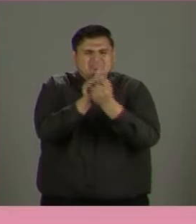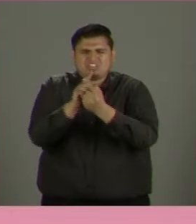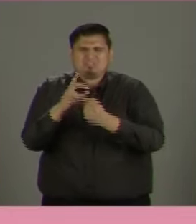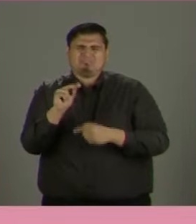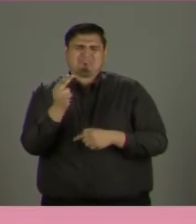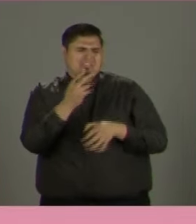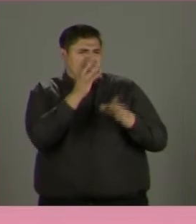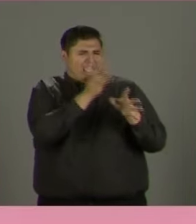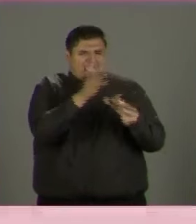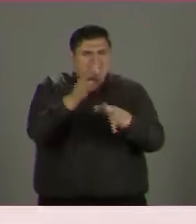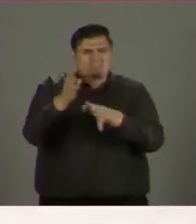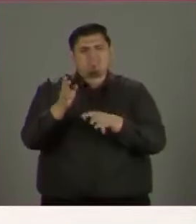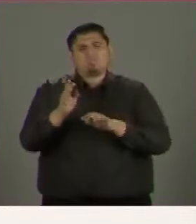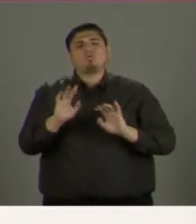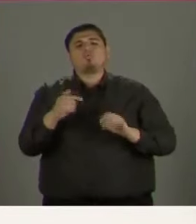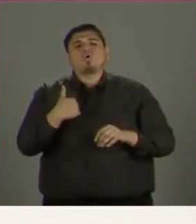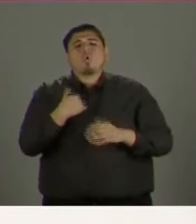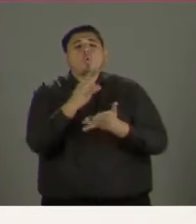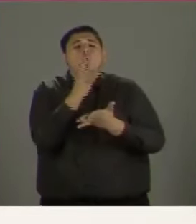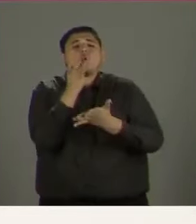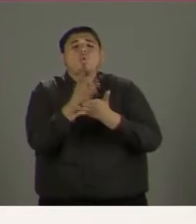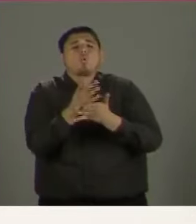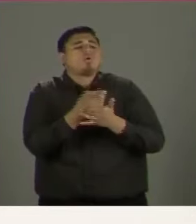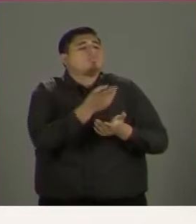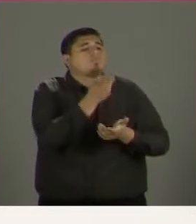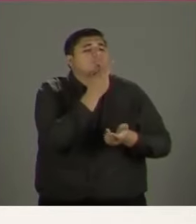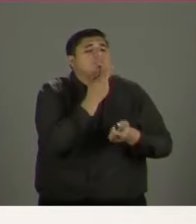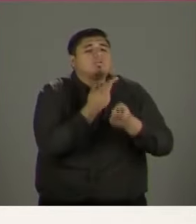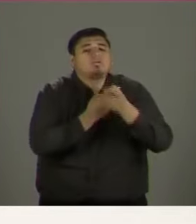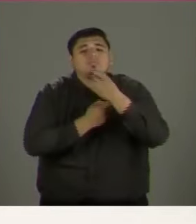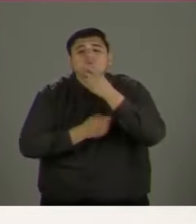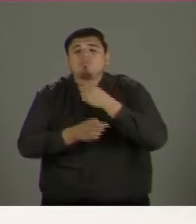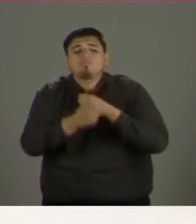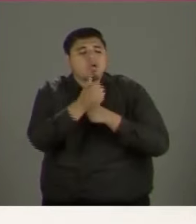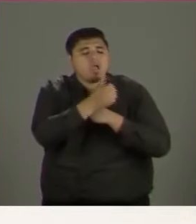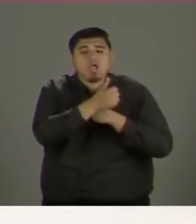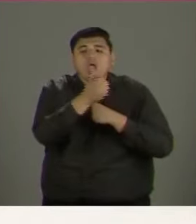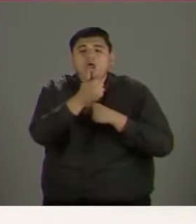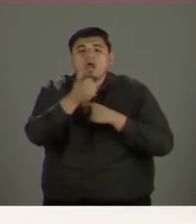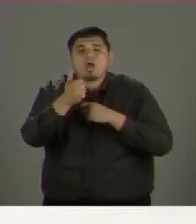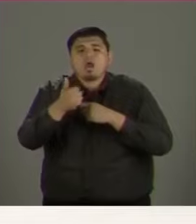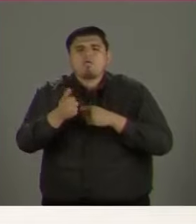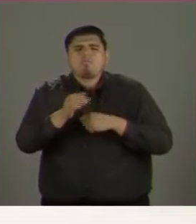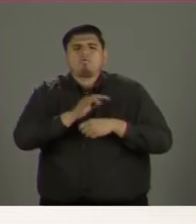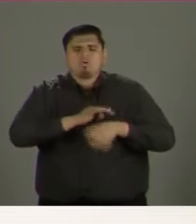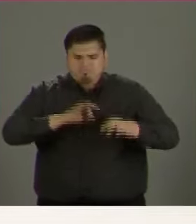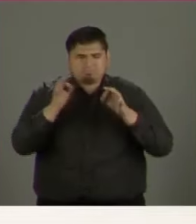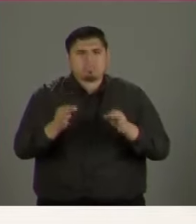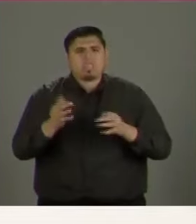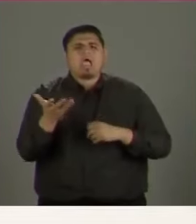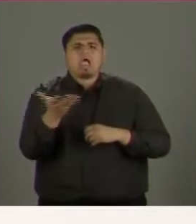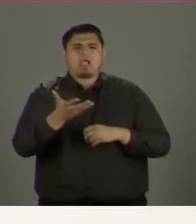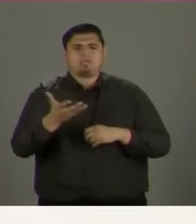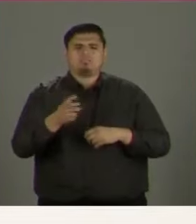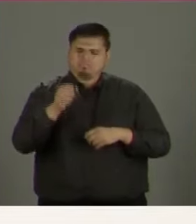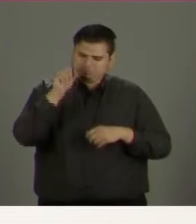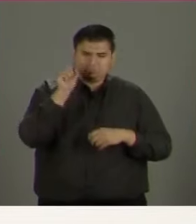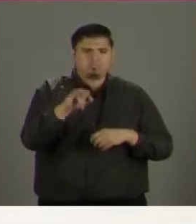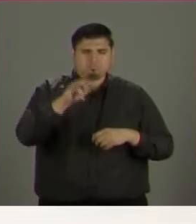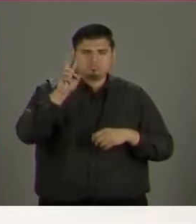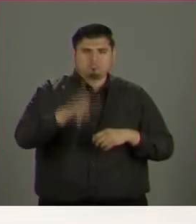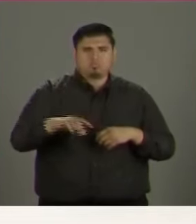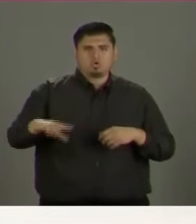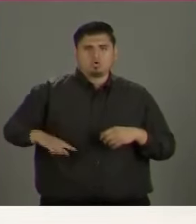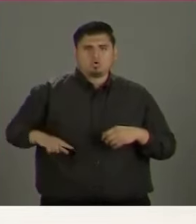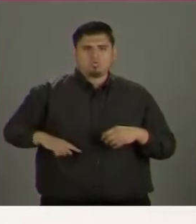escuchando a la gente, resolviendo y con resultados. Yo sí puedo ofrecerte un buen gobierno, porque soy